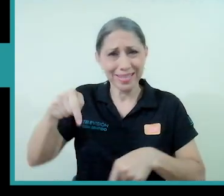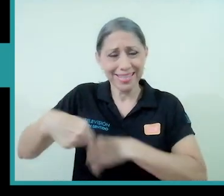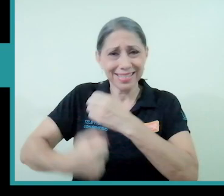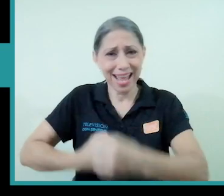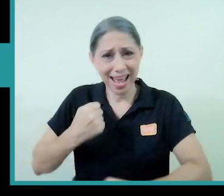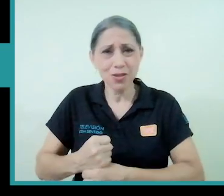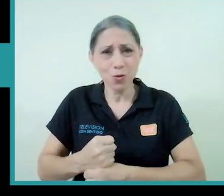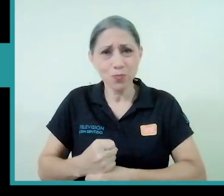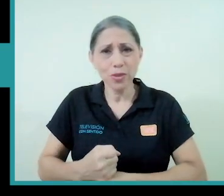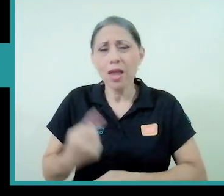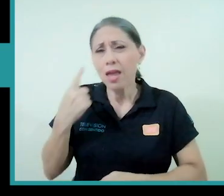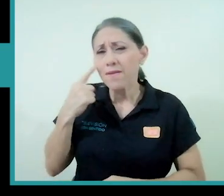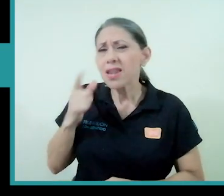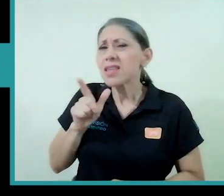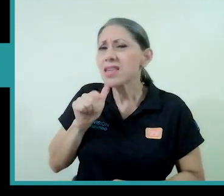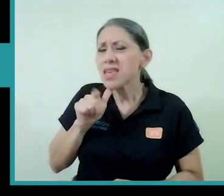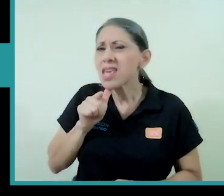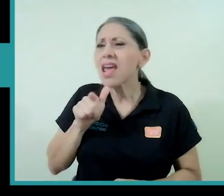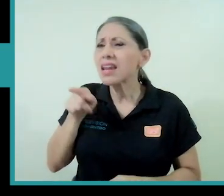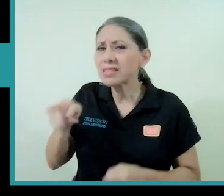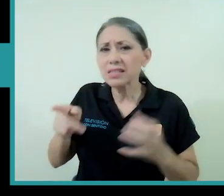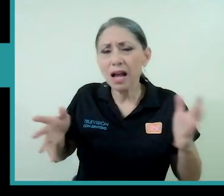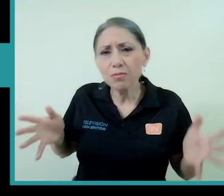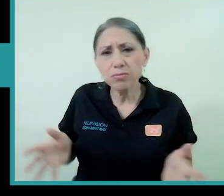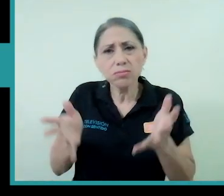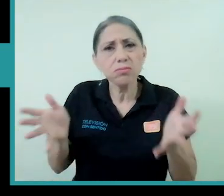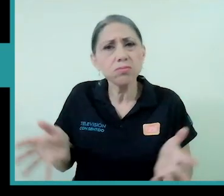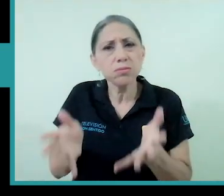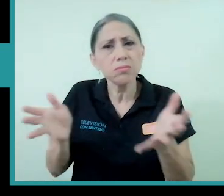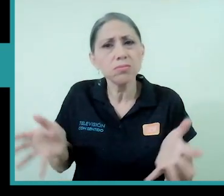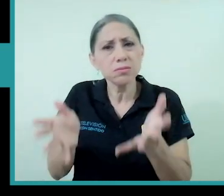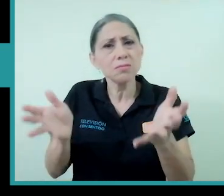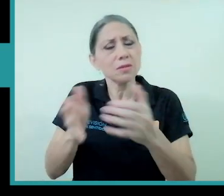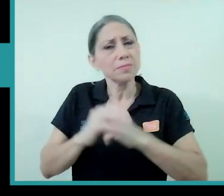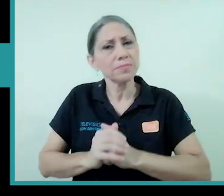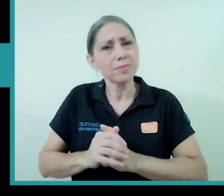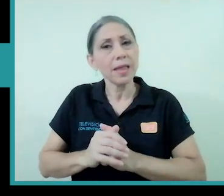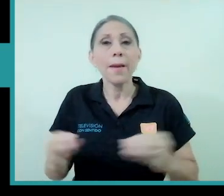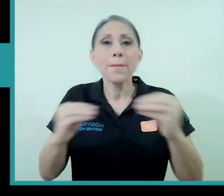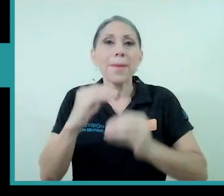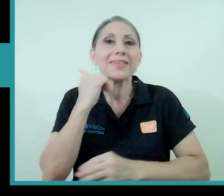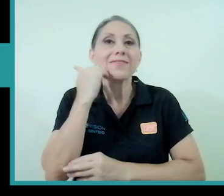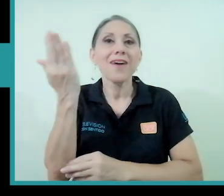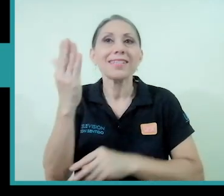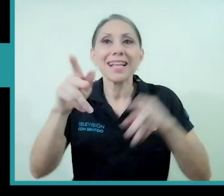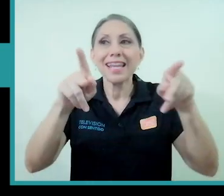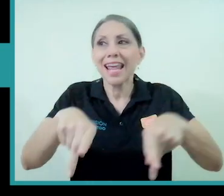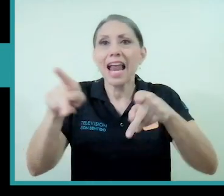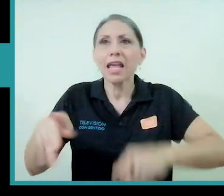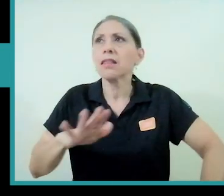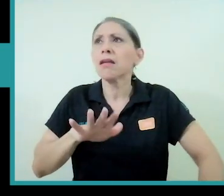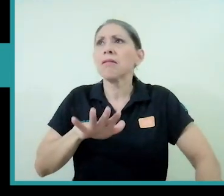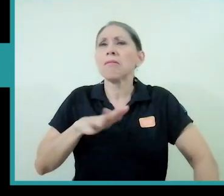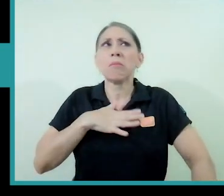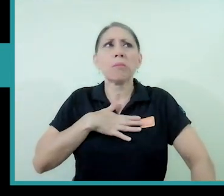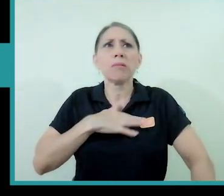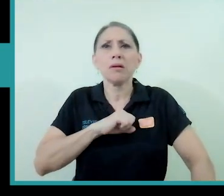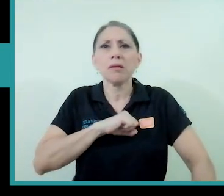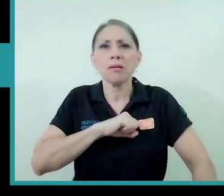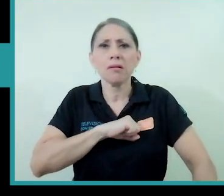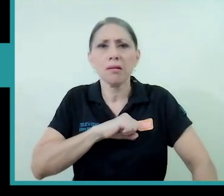empujando este tipo de acciones ¿verdad? Entonces es más fácil tener a la gente asustada tener a la gente